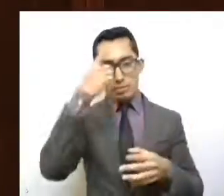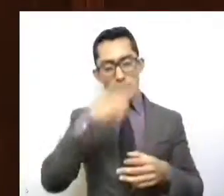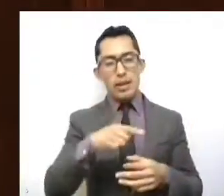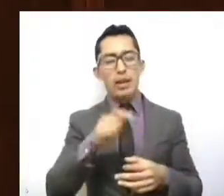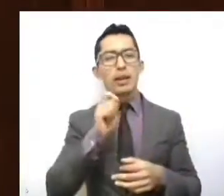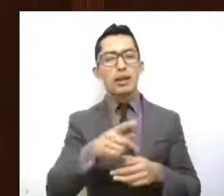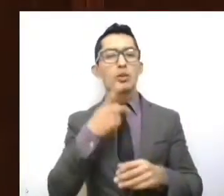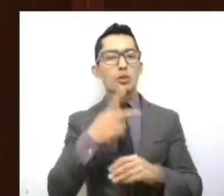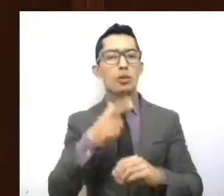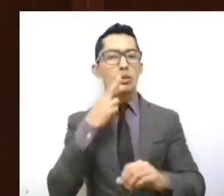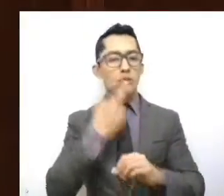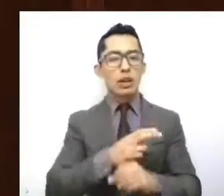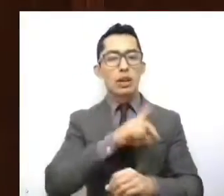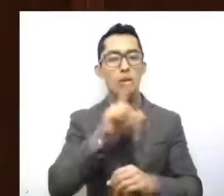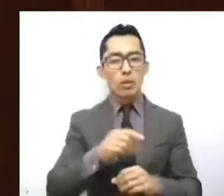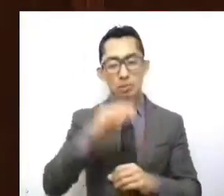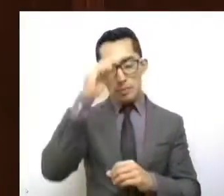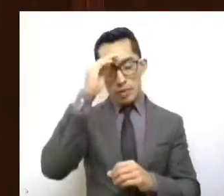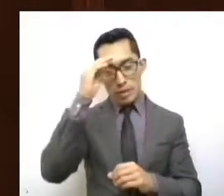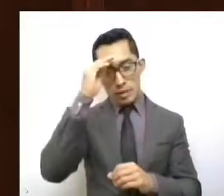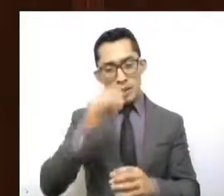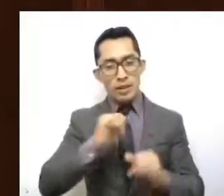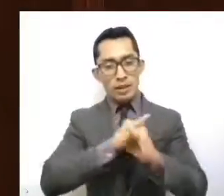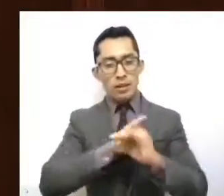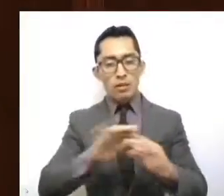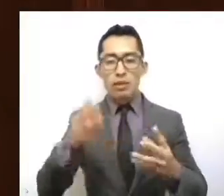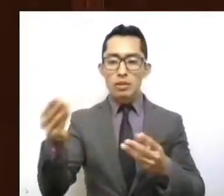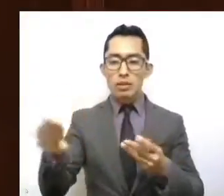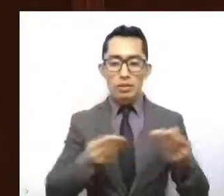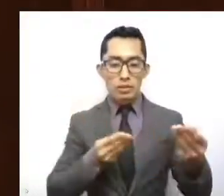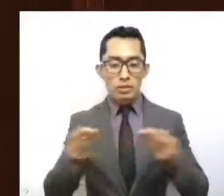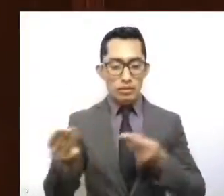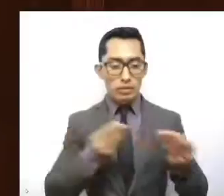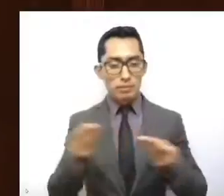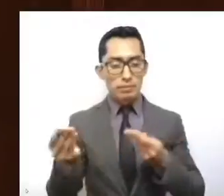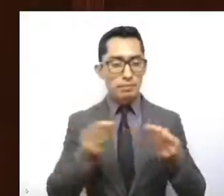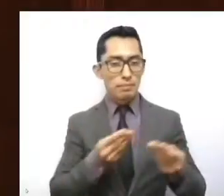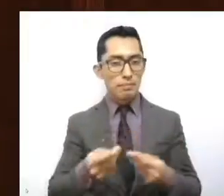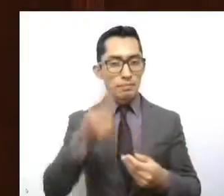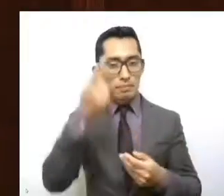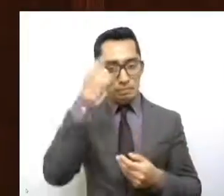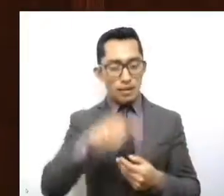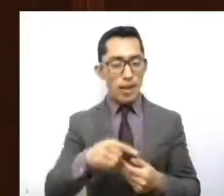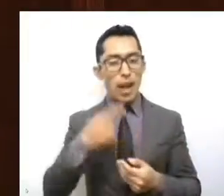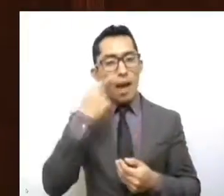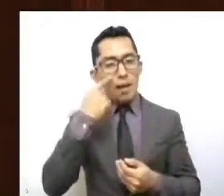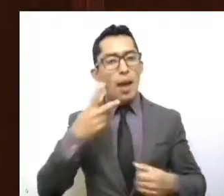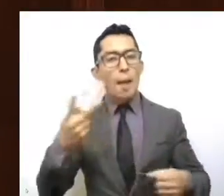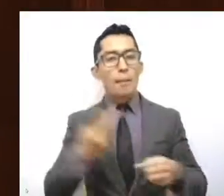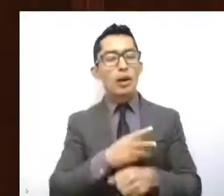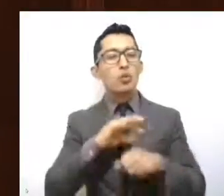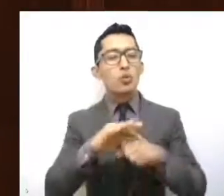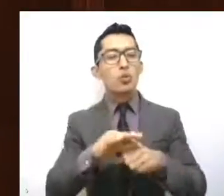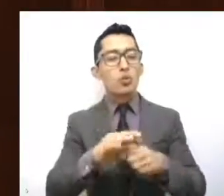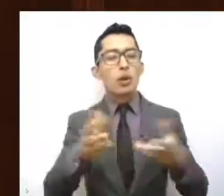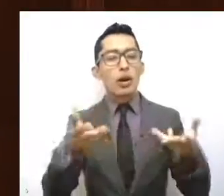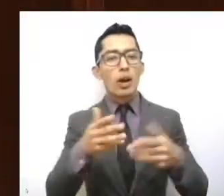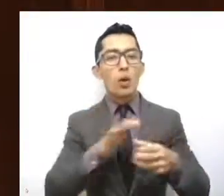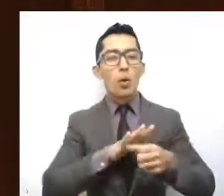de tomar en consideración la información para el establecimiento de los hechos que originan la